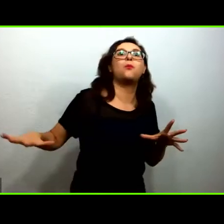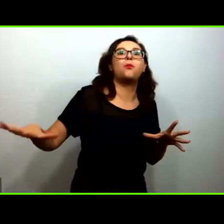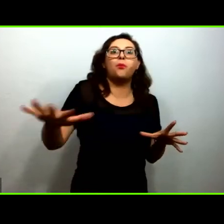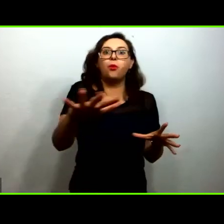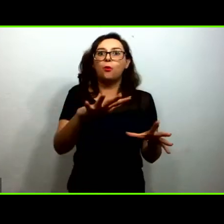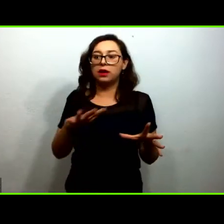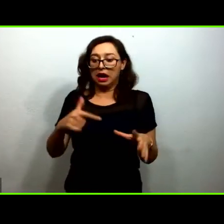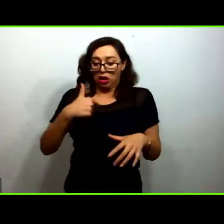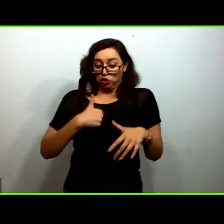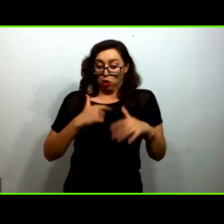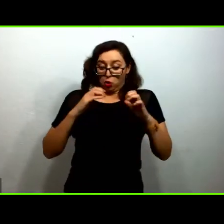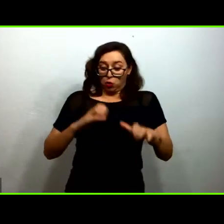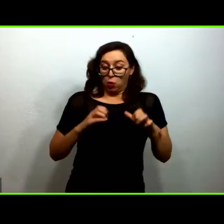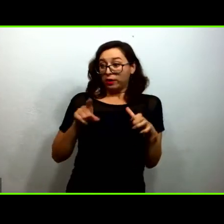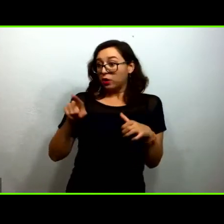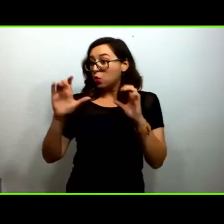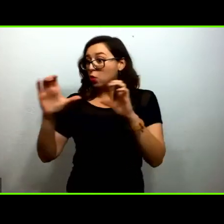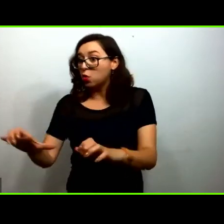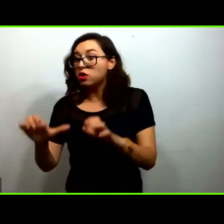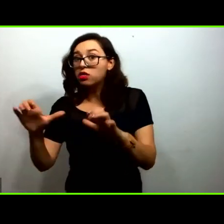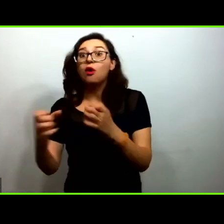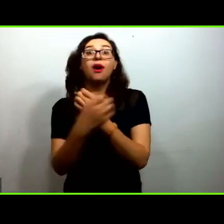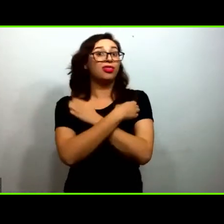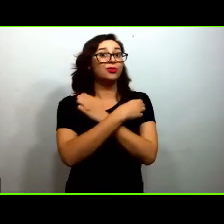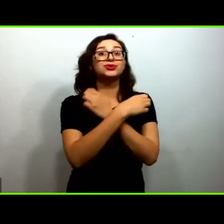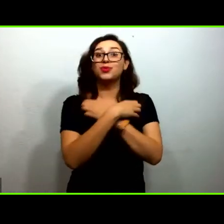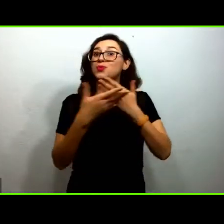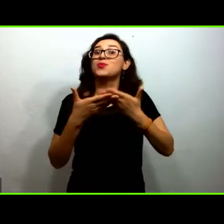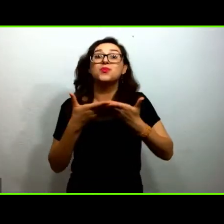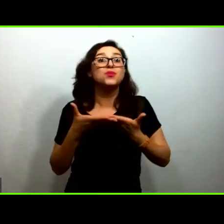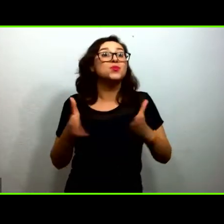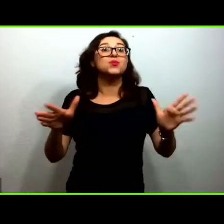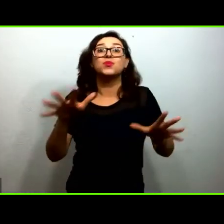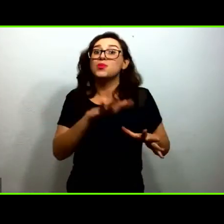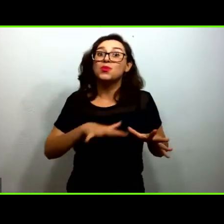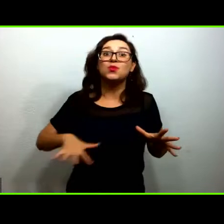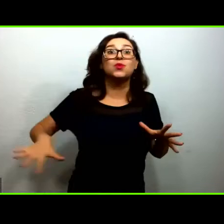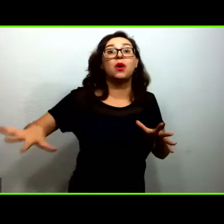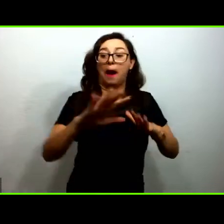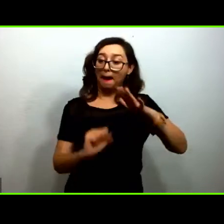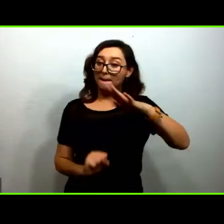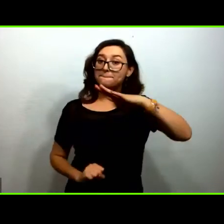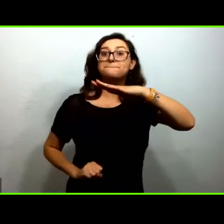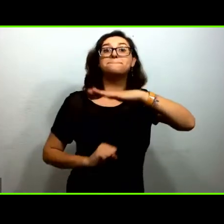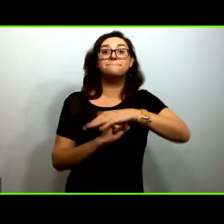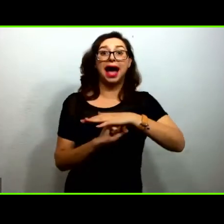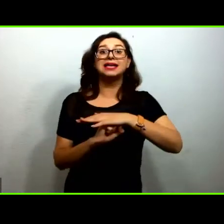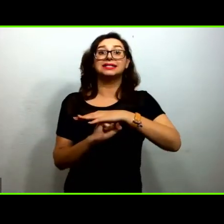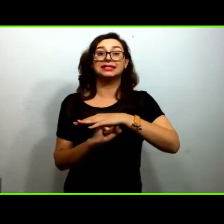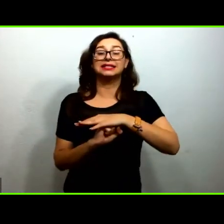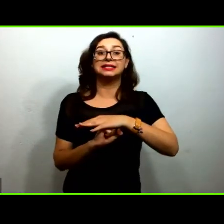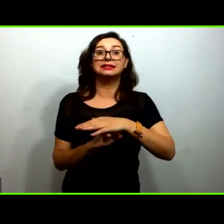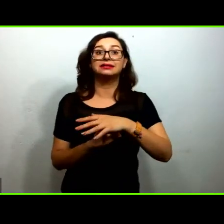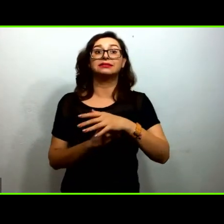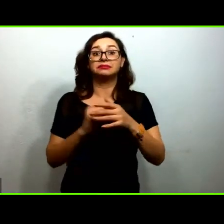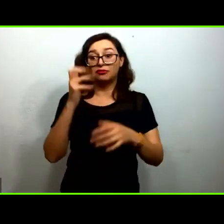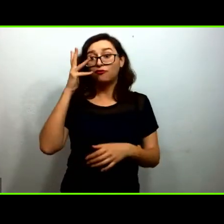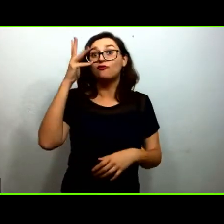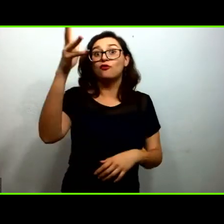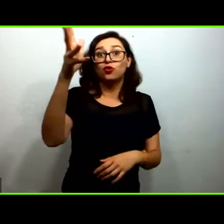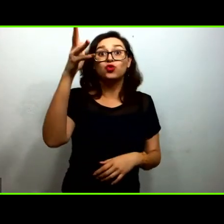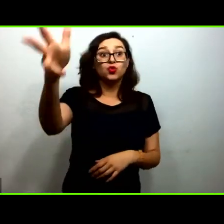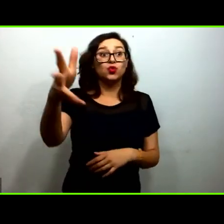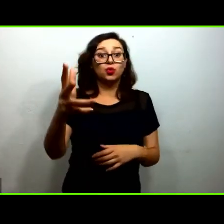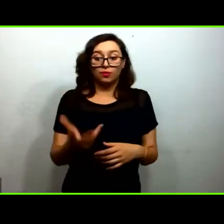la educación es pública es la base de la sociedad que queremos construir y